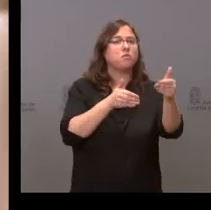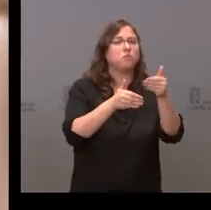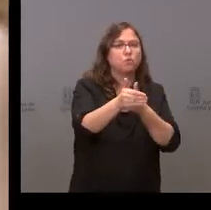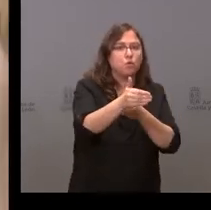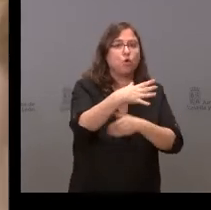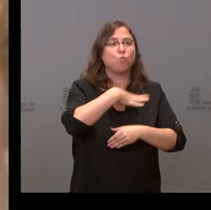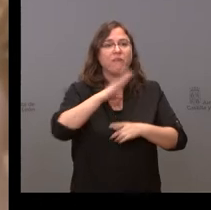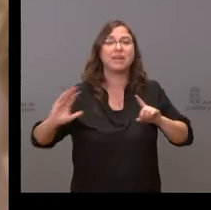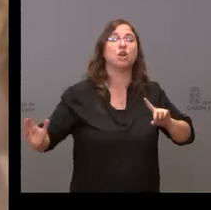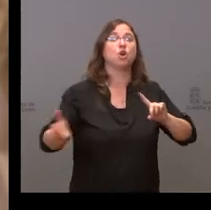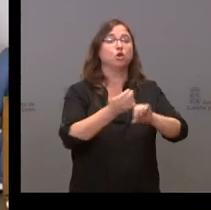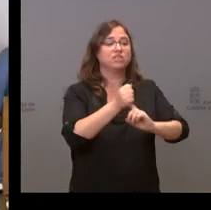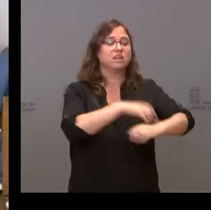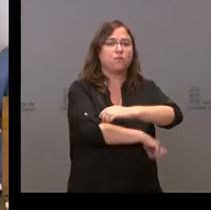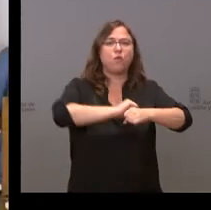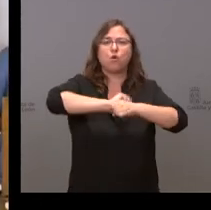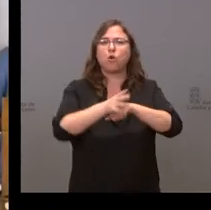sacar al Gobierno este fondo?